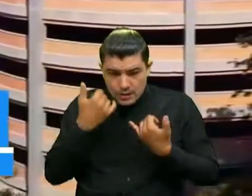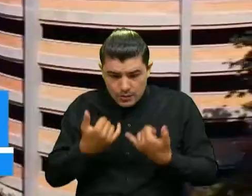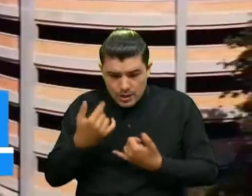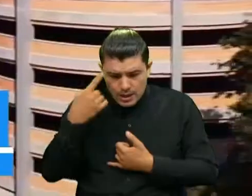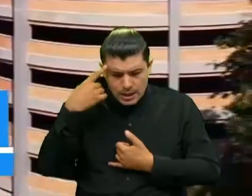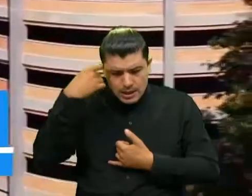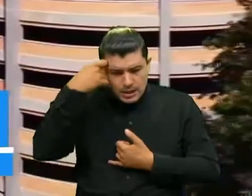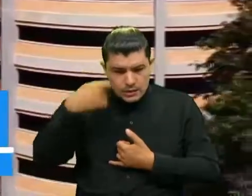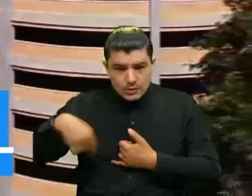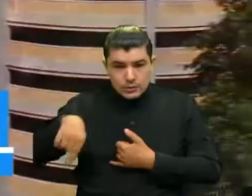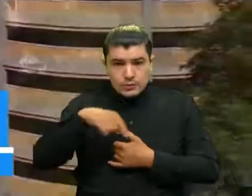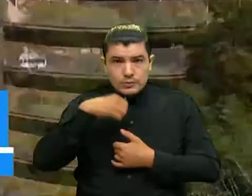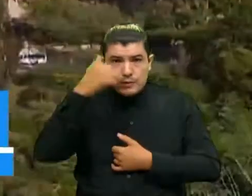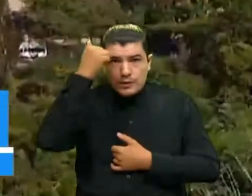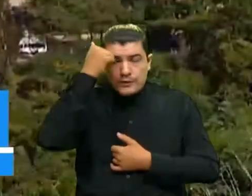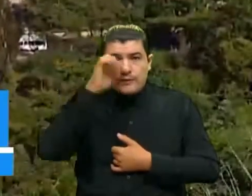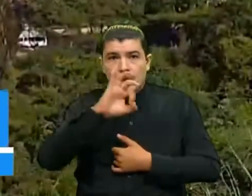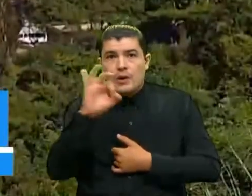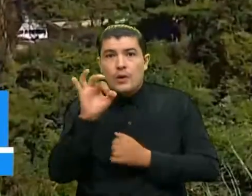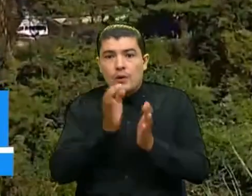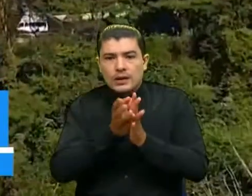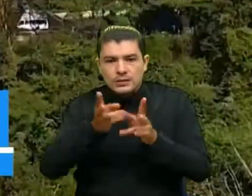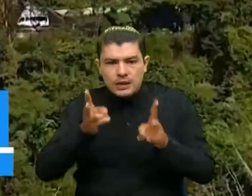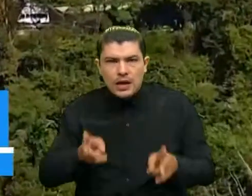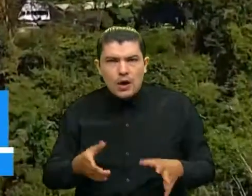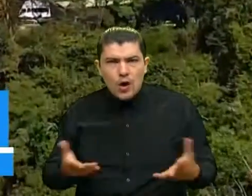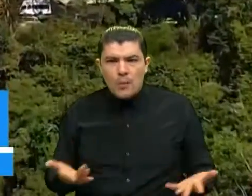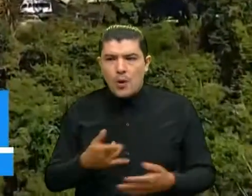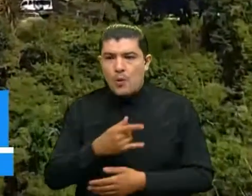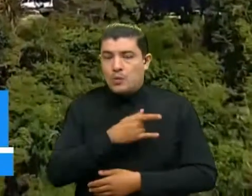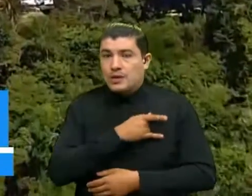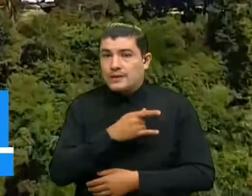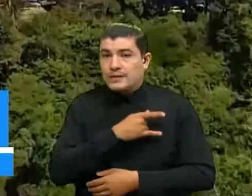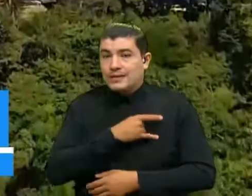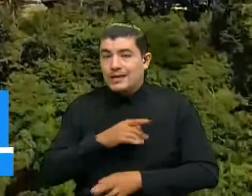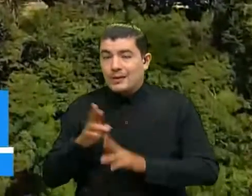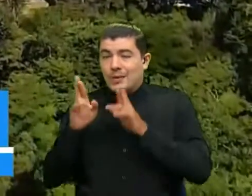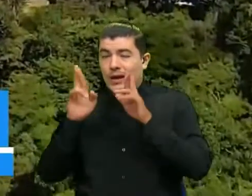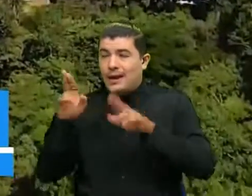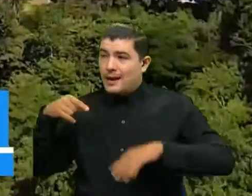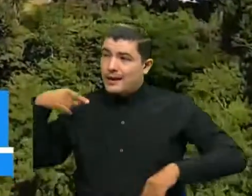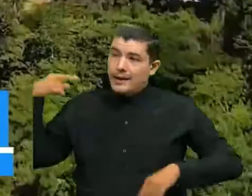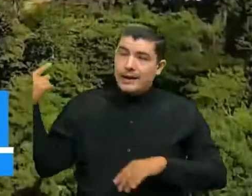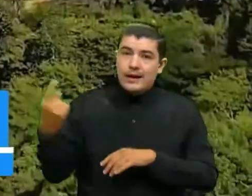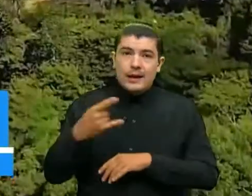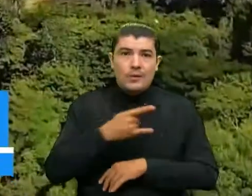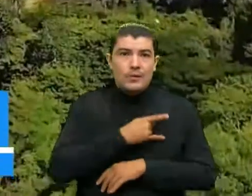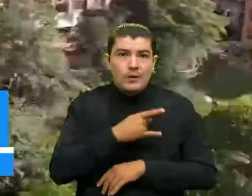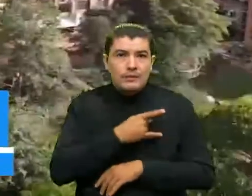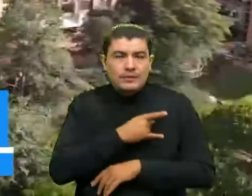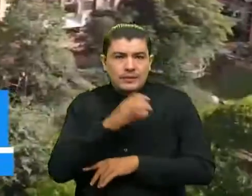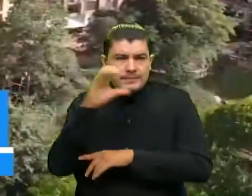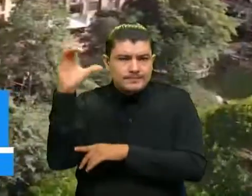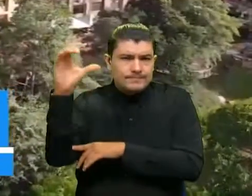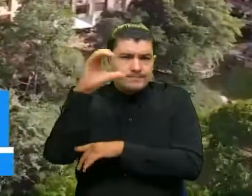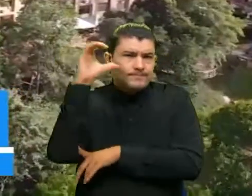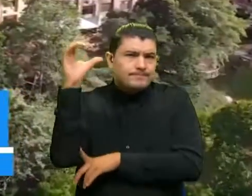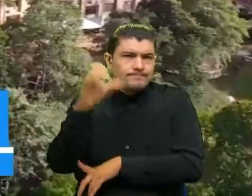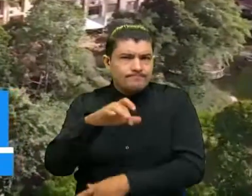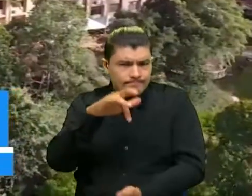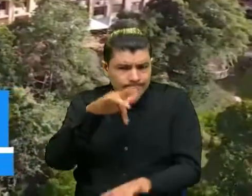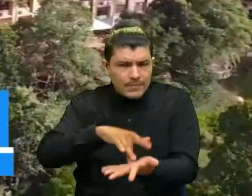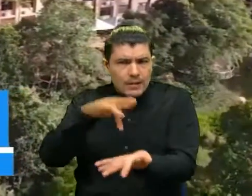profesores y nuestros estudiantes hacer de la universidad ojalá de toda la universidad colombiana una universidad que